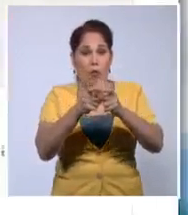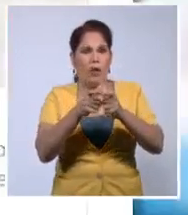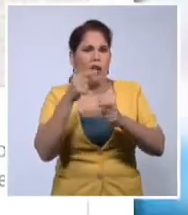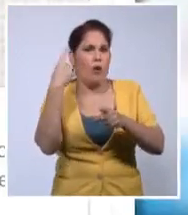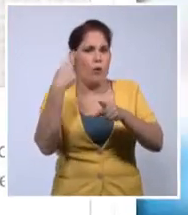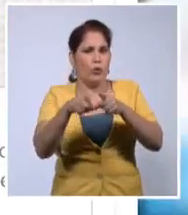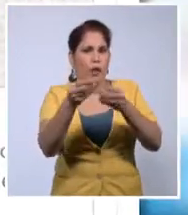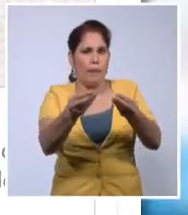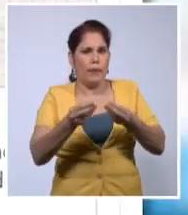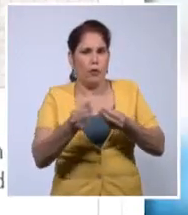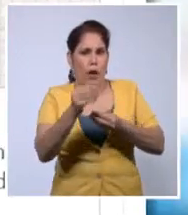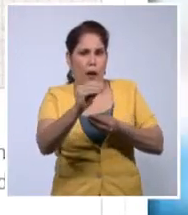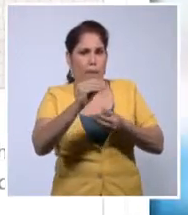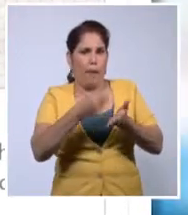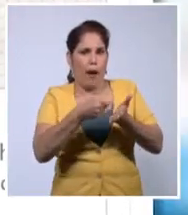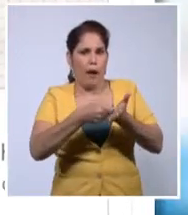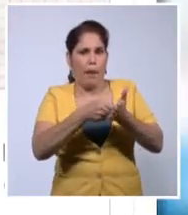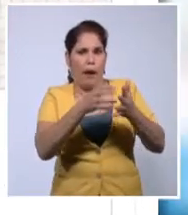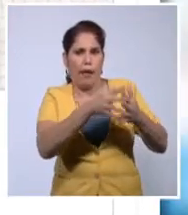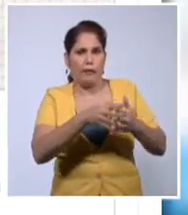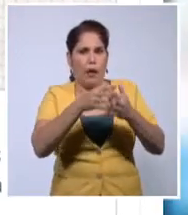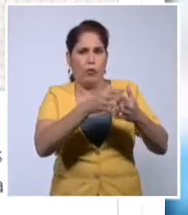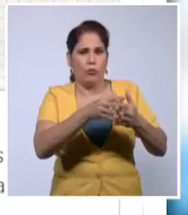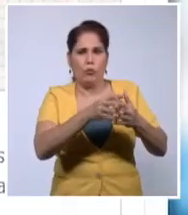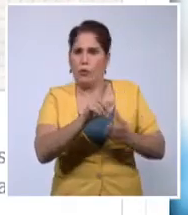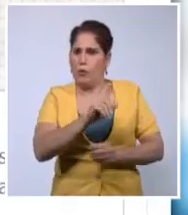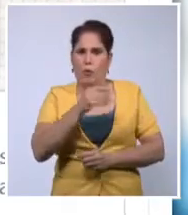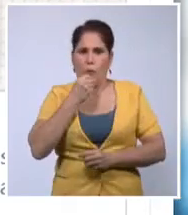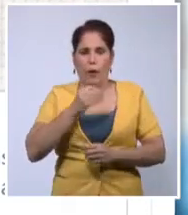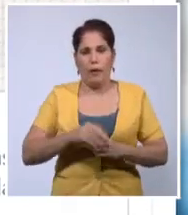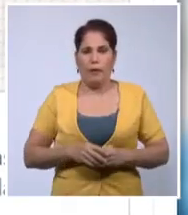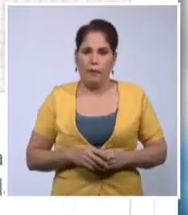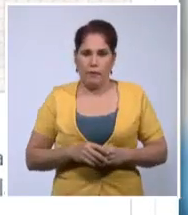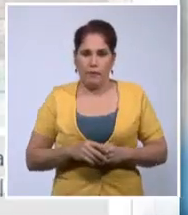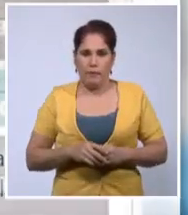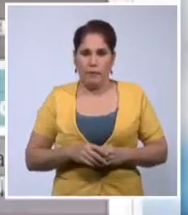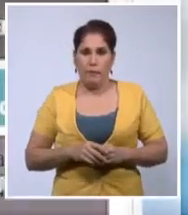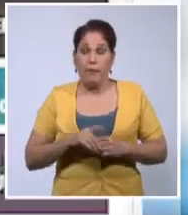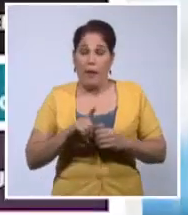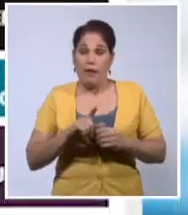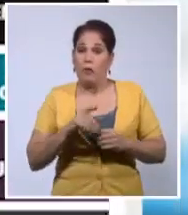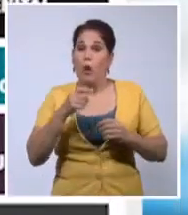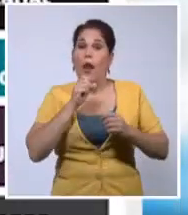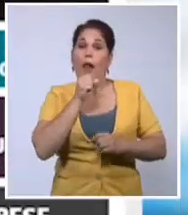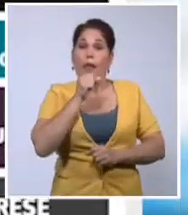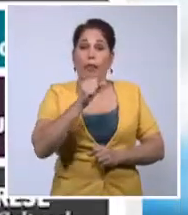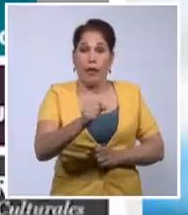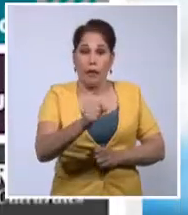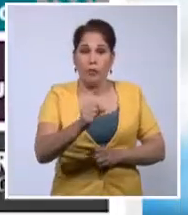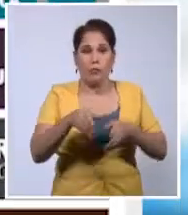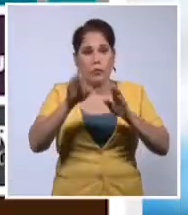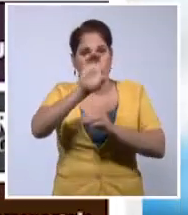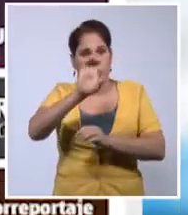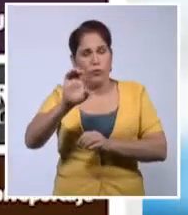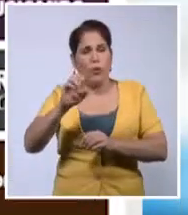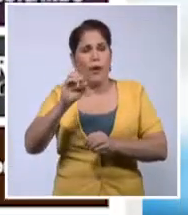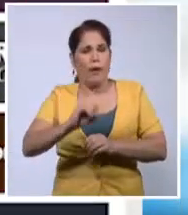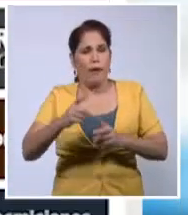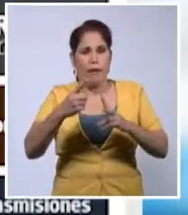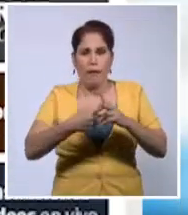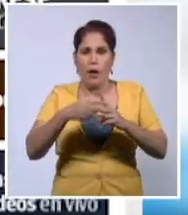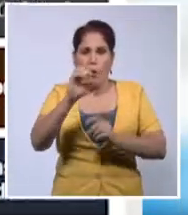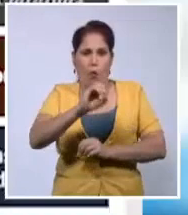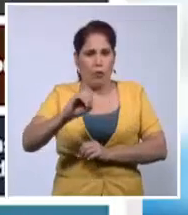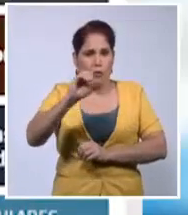se reciben financiamiento y amparo del gobierno de los Estados Unidos. Respaldó la denuncia de instituciones y organizaciones del